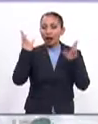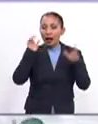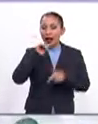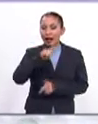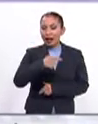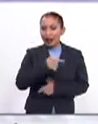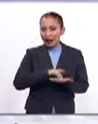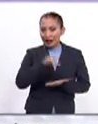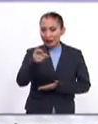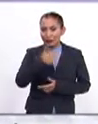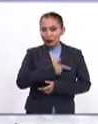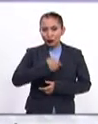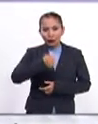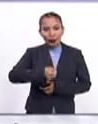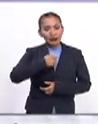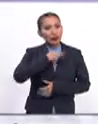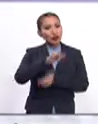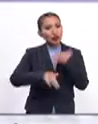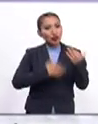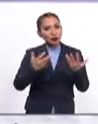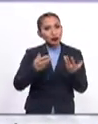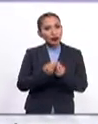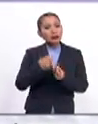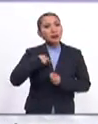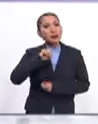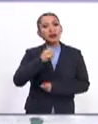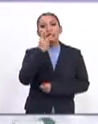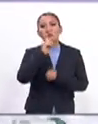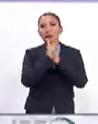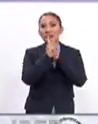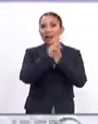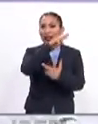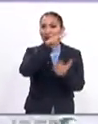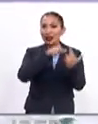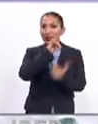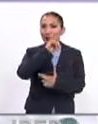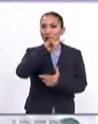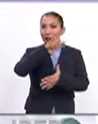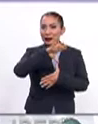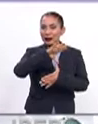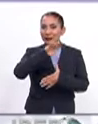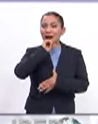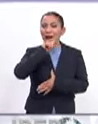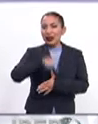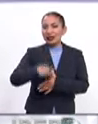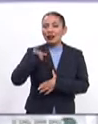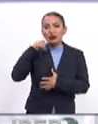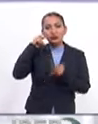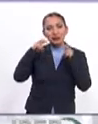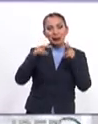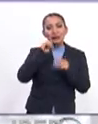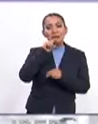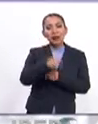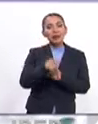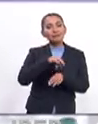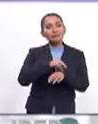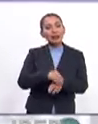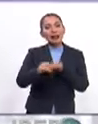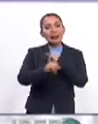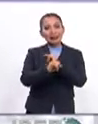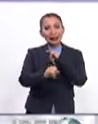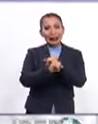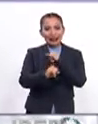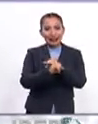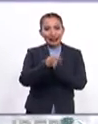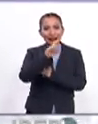bien, gracias. Es un placer saludarte, estar con todos ustedes en los 22 países de la región iberoamericana y por supuesto quienes nos sintonizan también en vivo por las redes